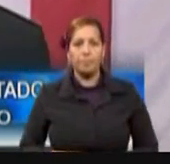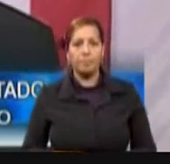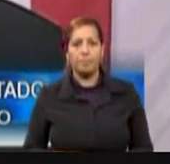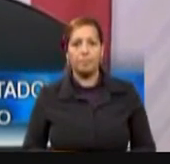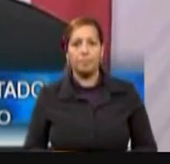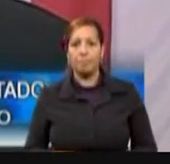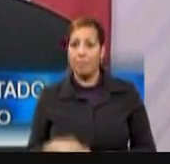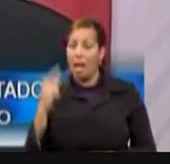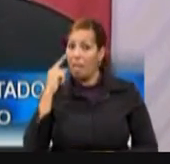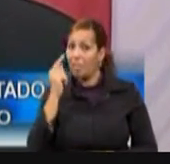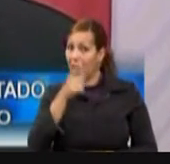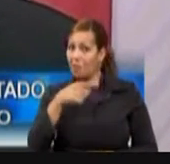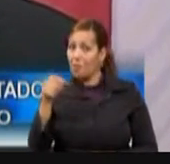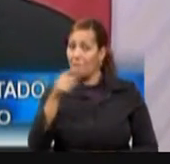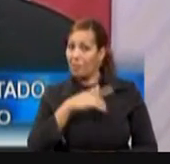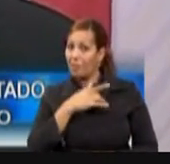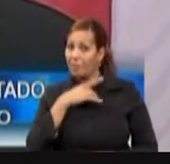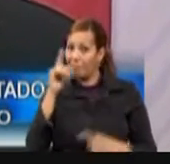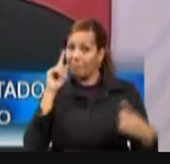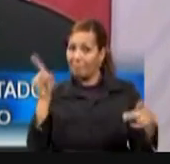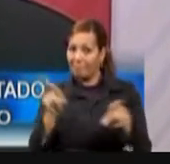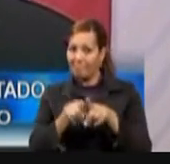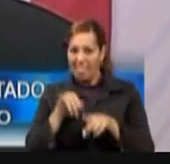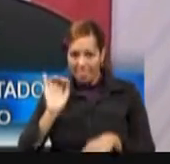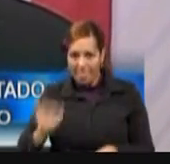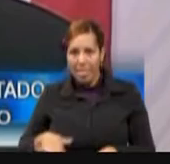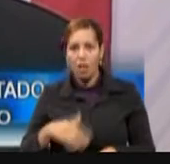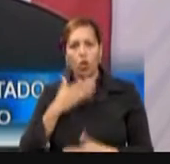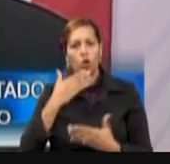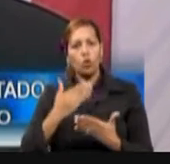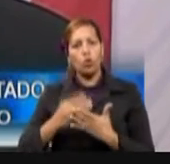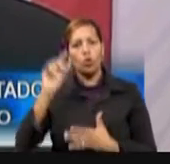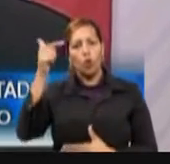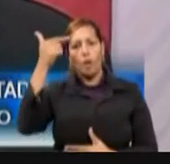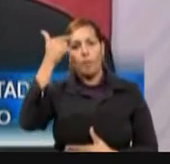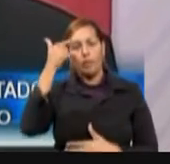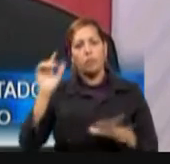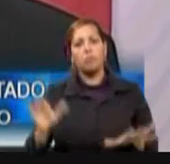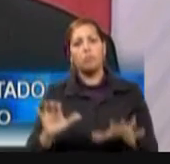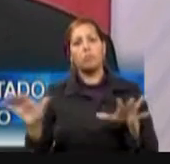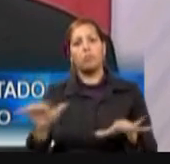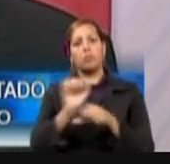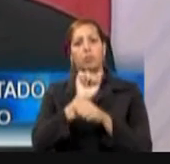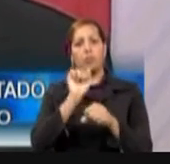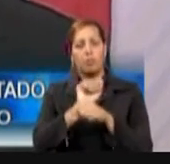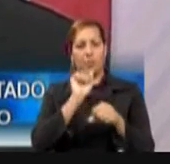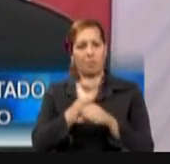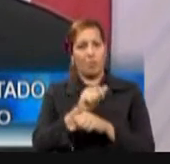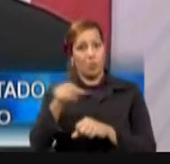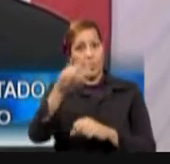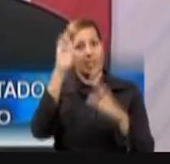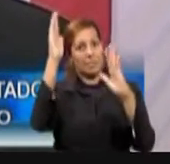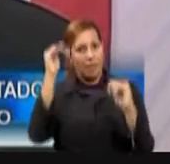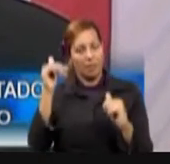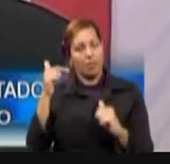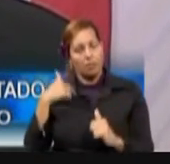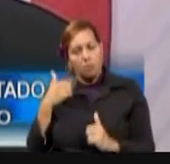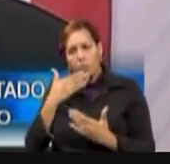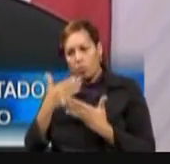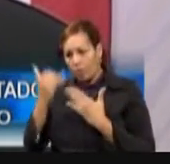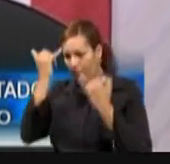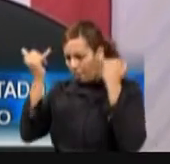Creo que estarán de acuerdo que este es el tipo de iniciativa de buen gobierno que nuestro pueblo espera de nosotros, donde con creatividad